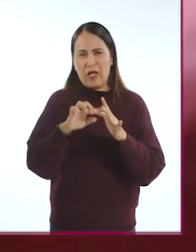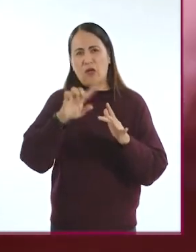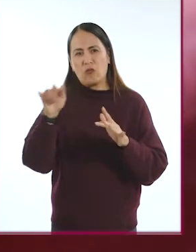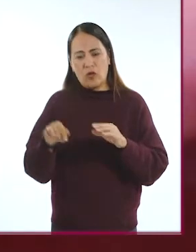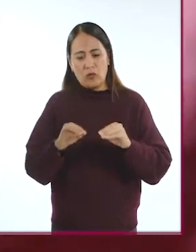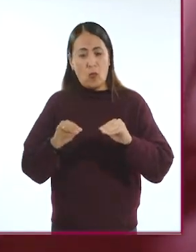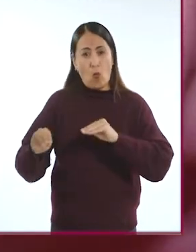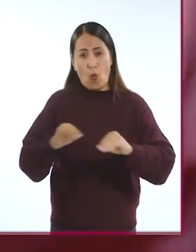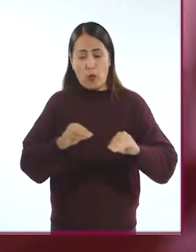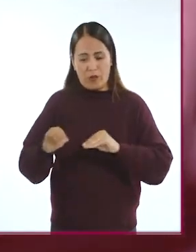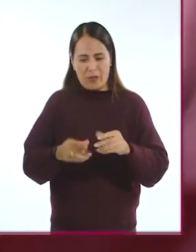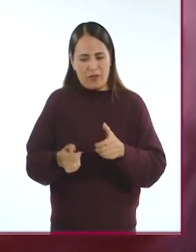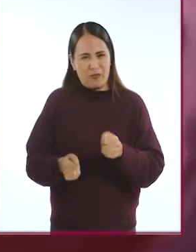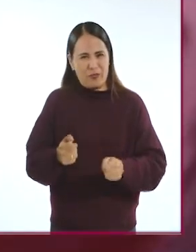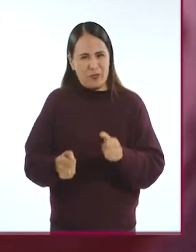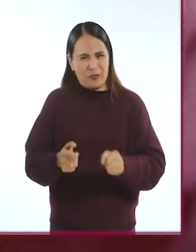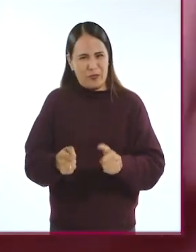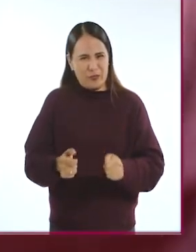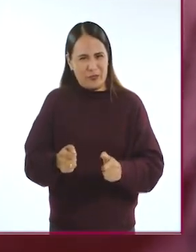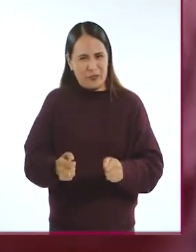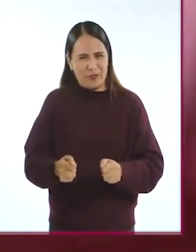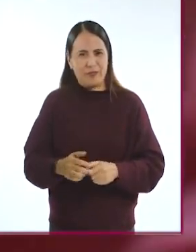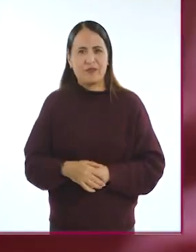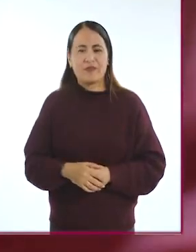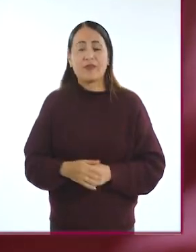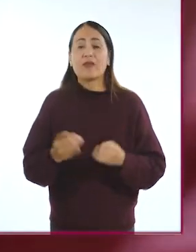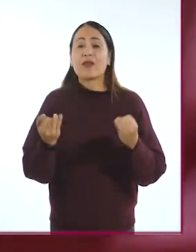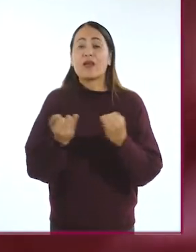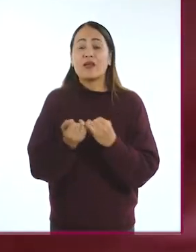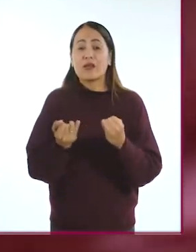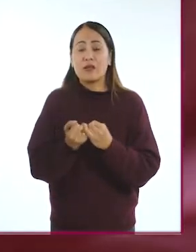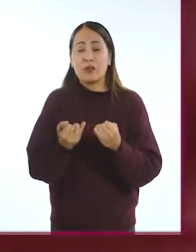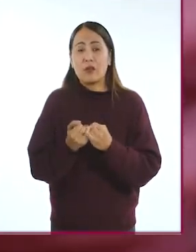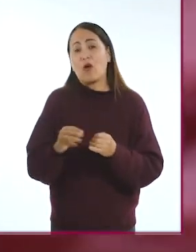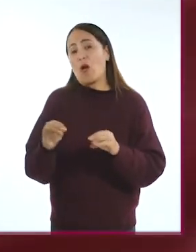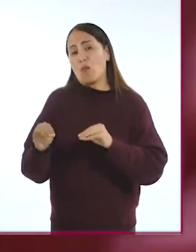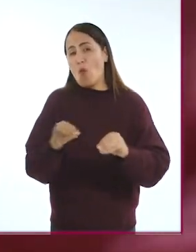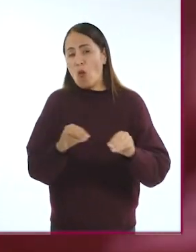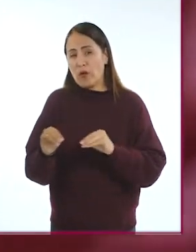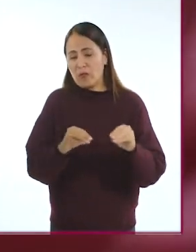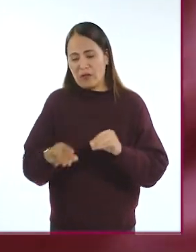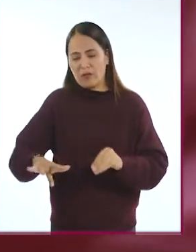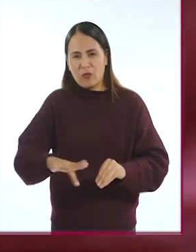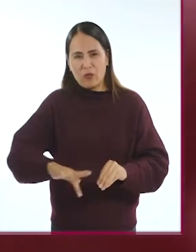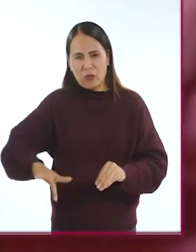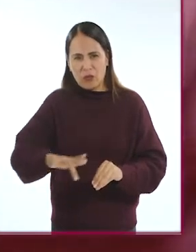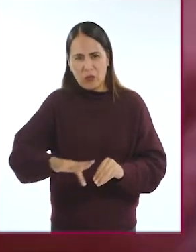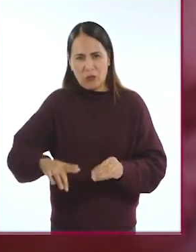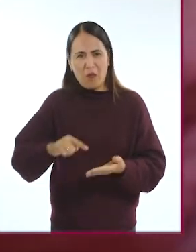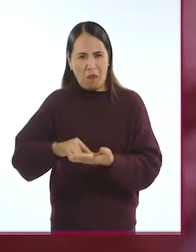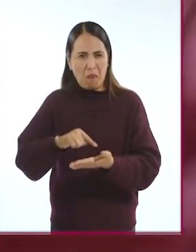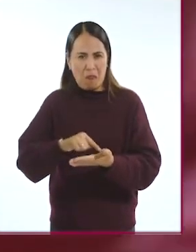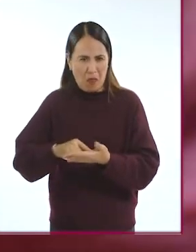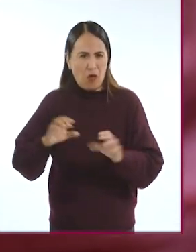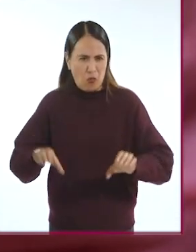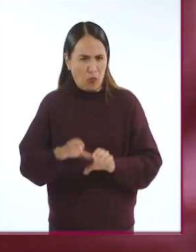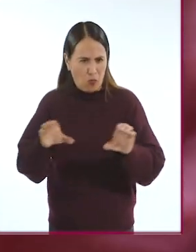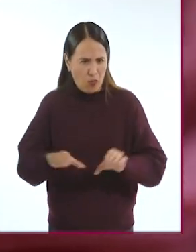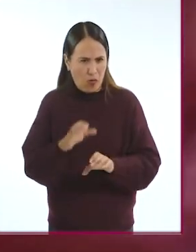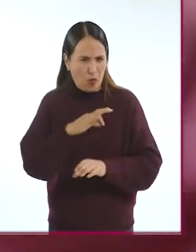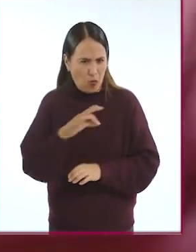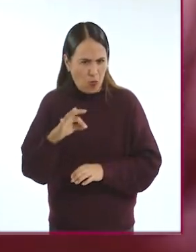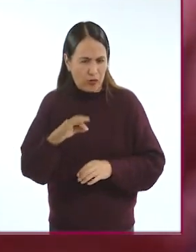movimiento a cualquier botón o palanca del juego. También incluye cualquier movimiento del mouse o botón del teclado.